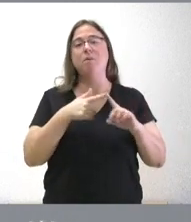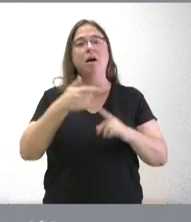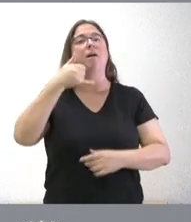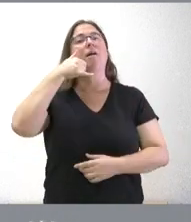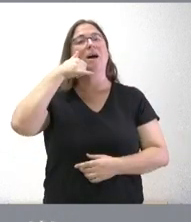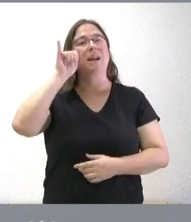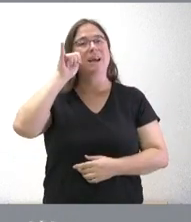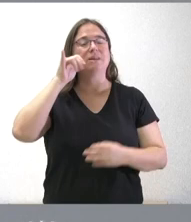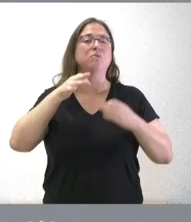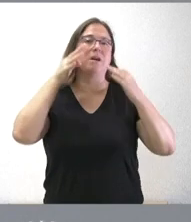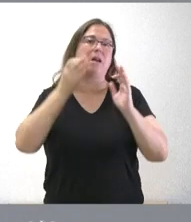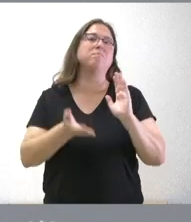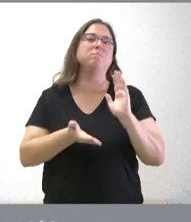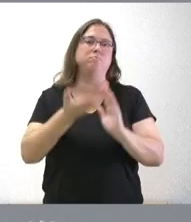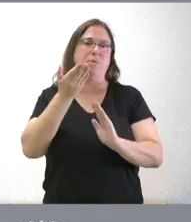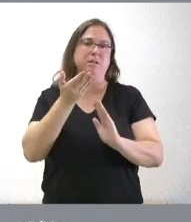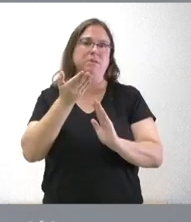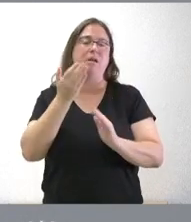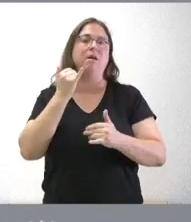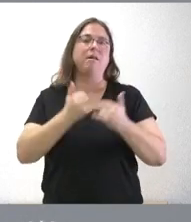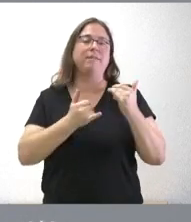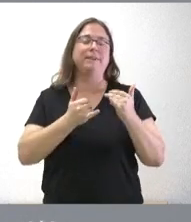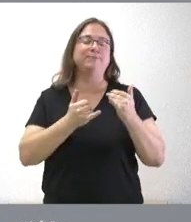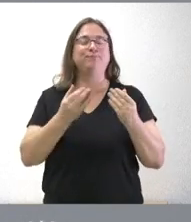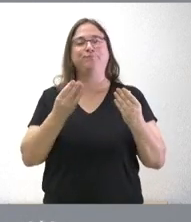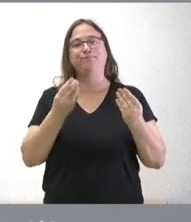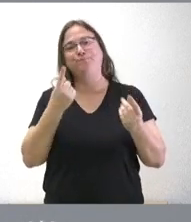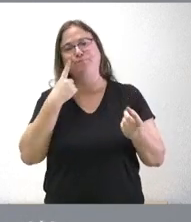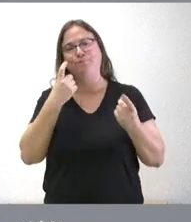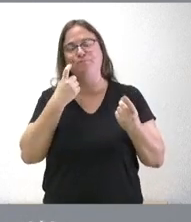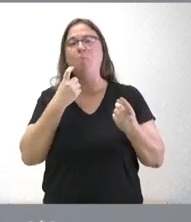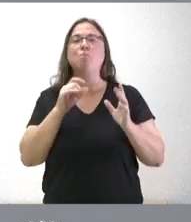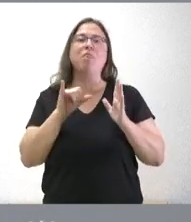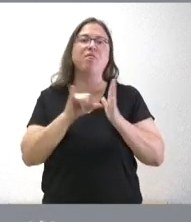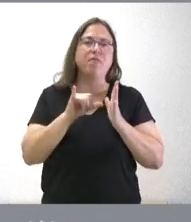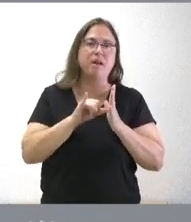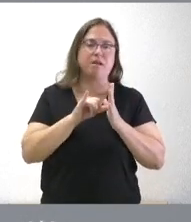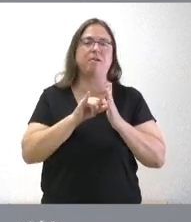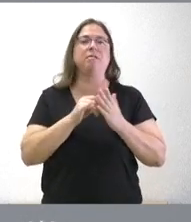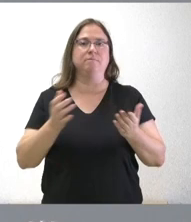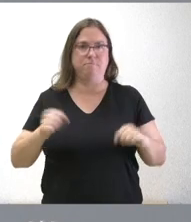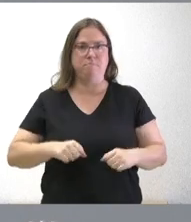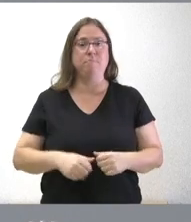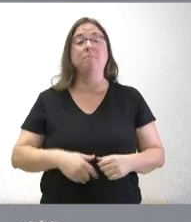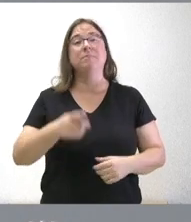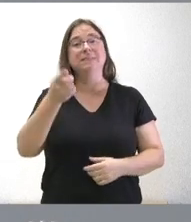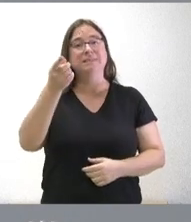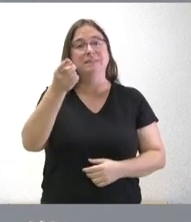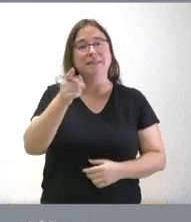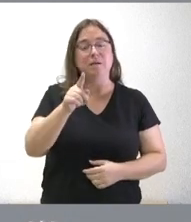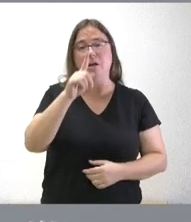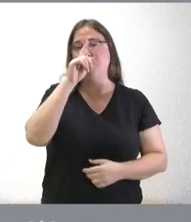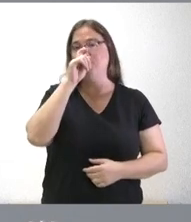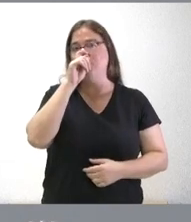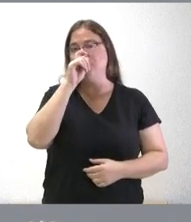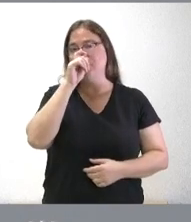sigue siendo elevado y tenemos que estar muy de cerca de seguir los acontecimientos pero también recordar